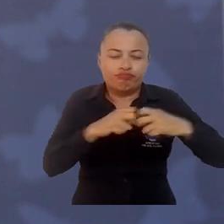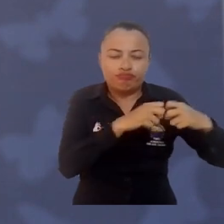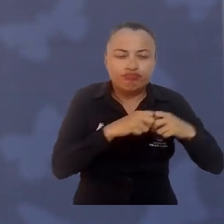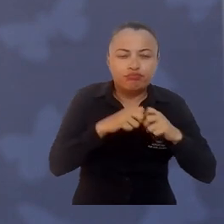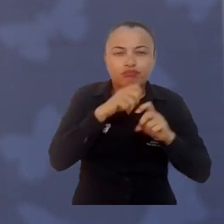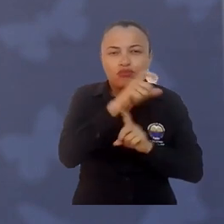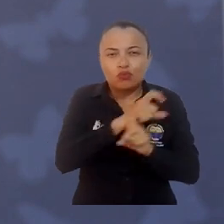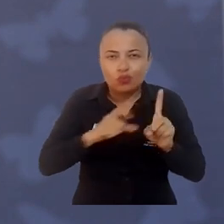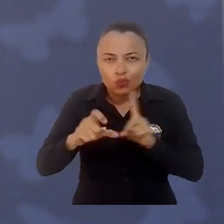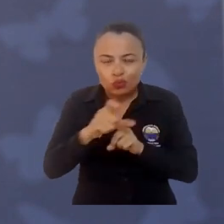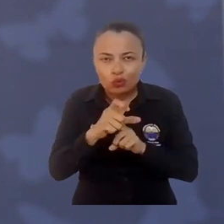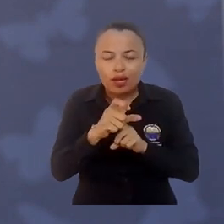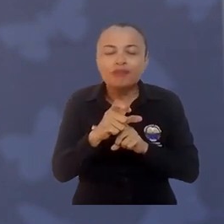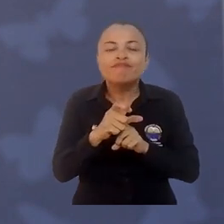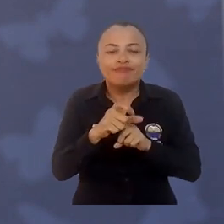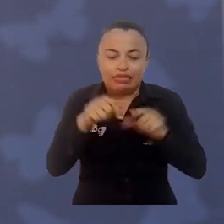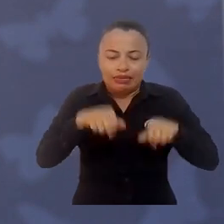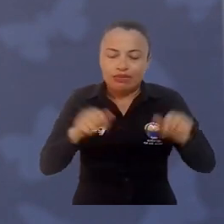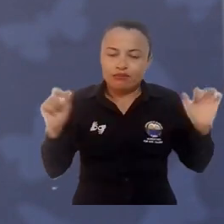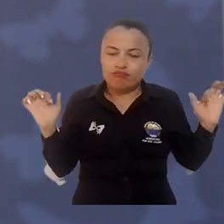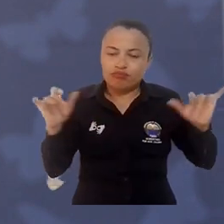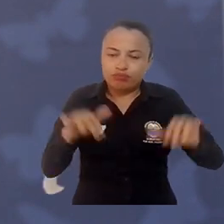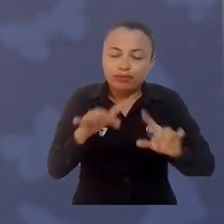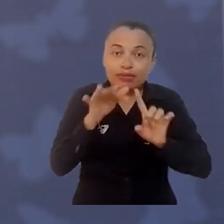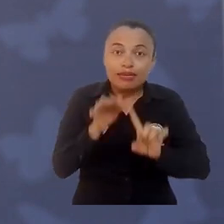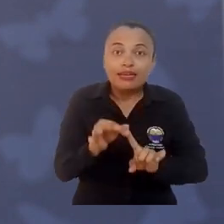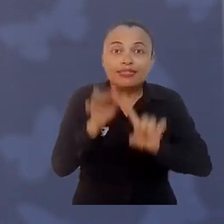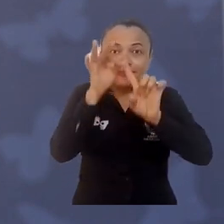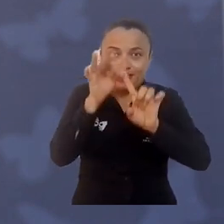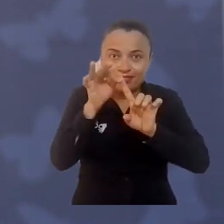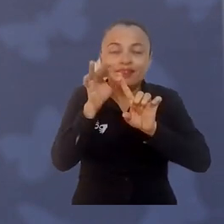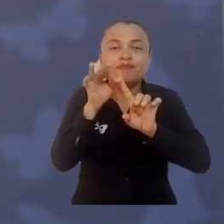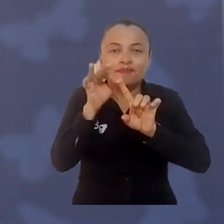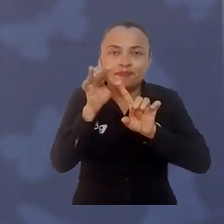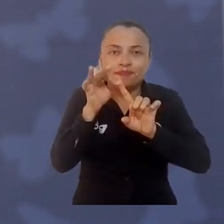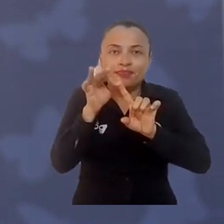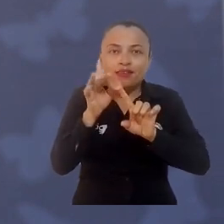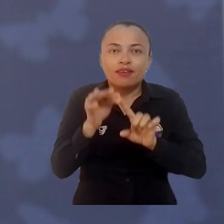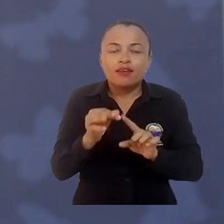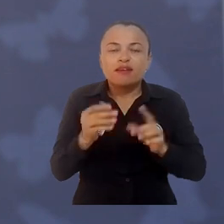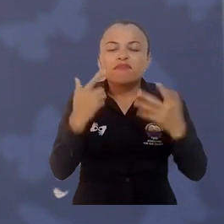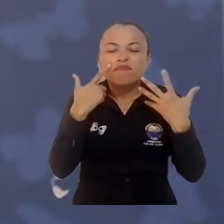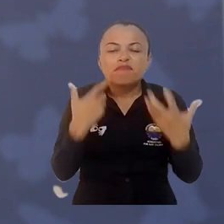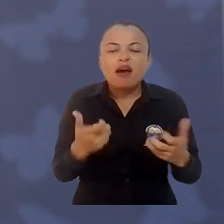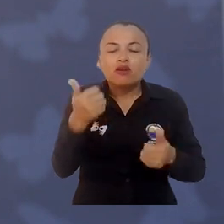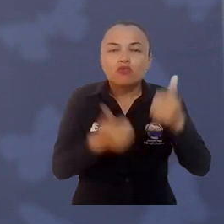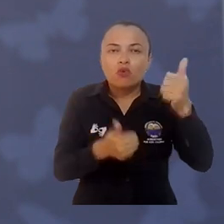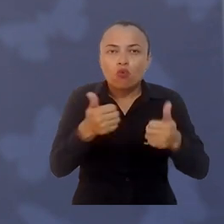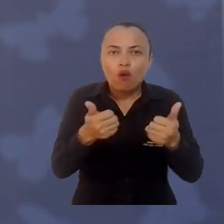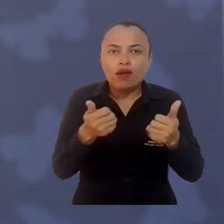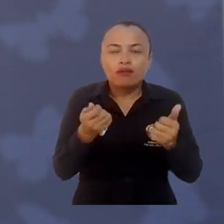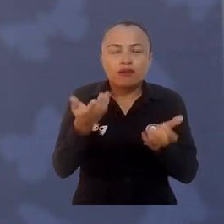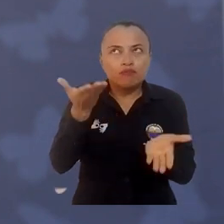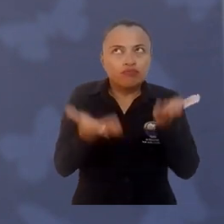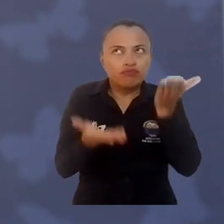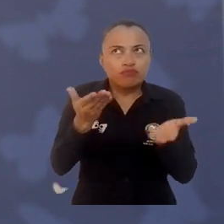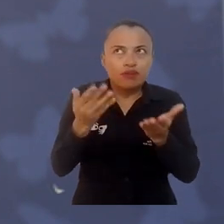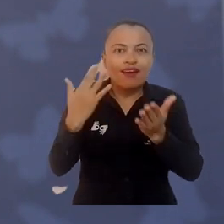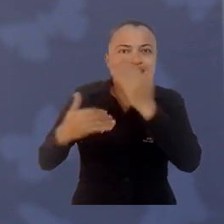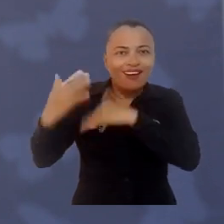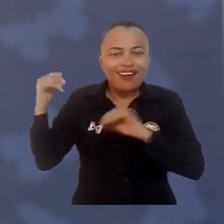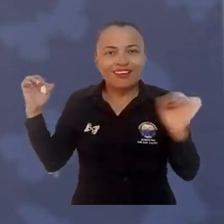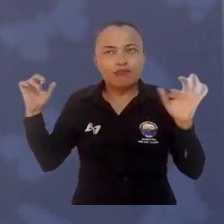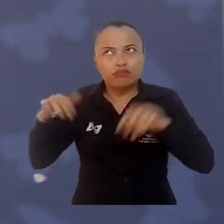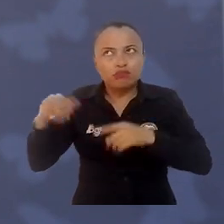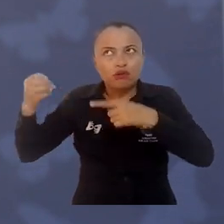esa interconexión cultural, hacen de este evento muy especial y único y sobre todo al ser contrastado con